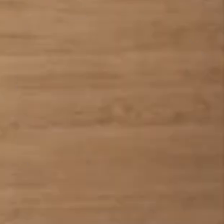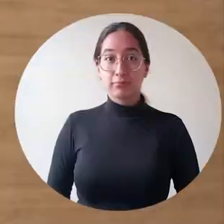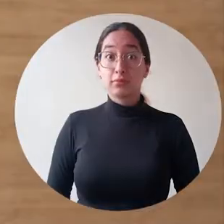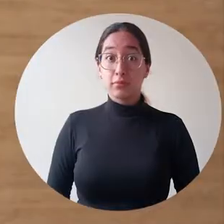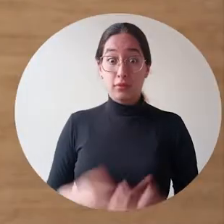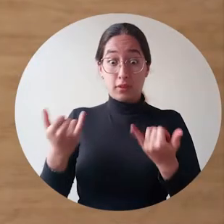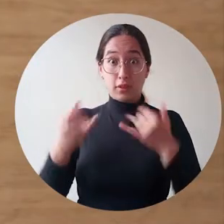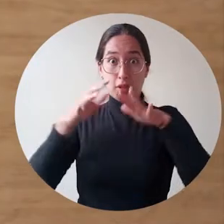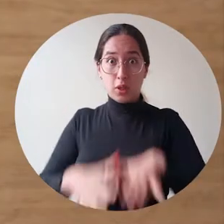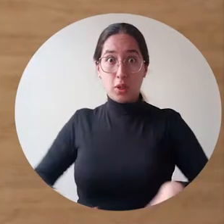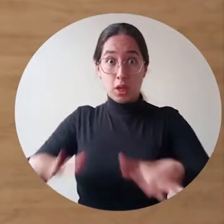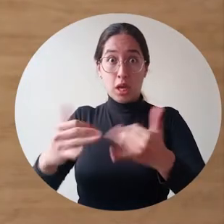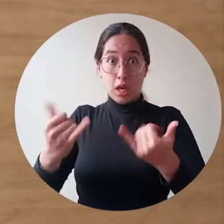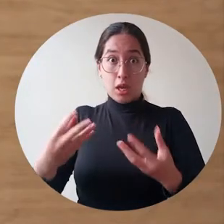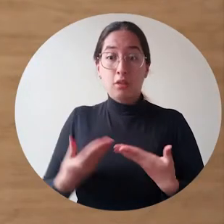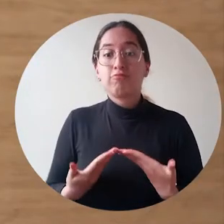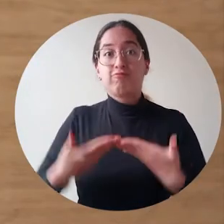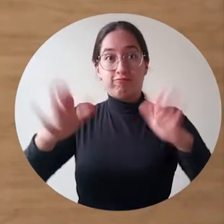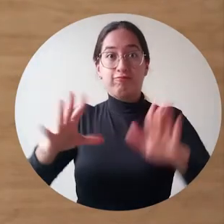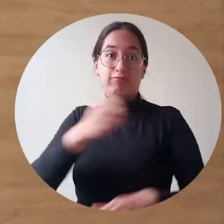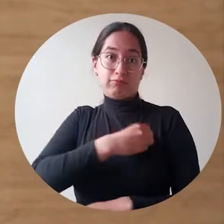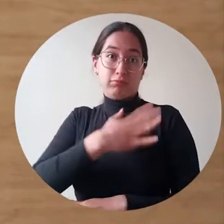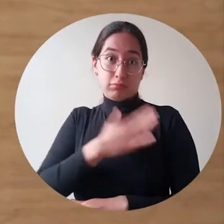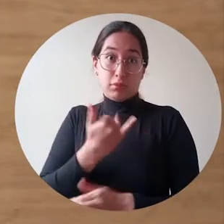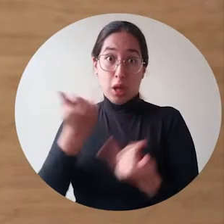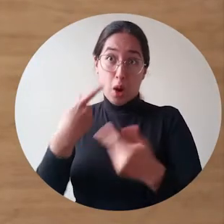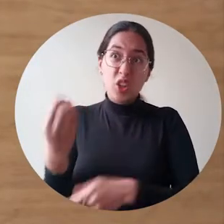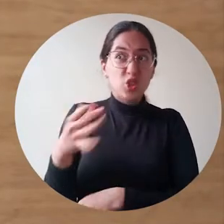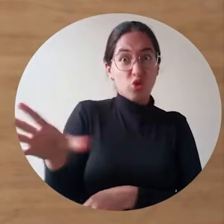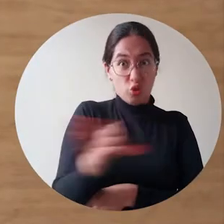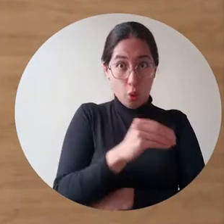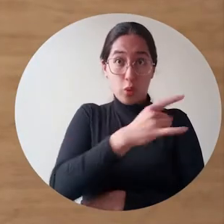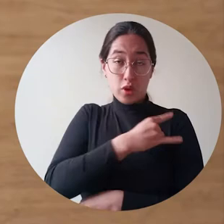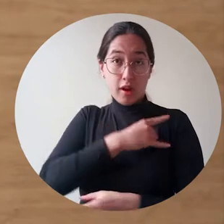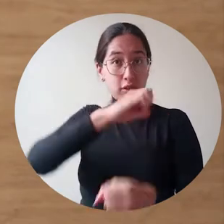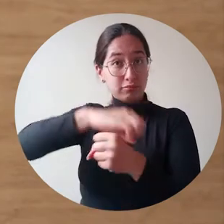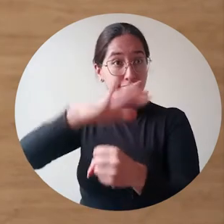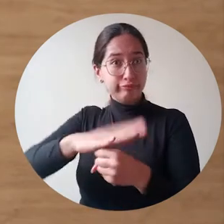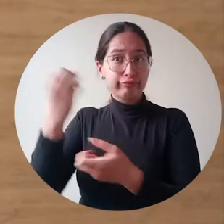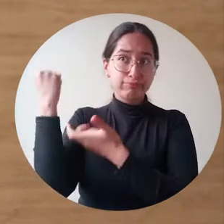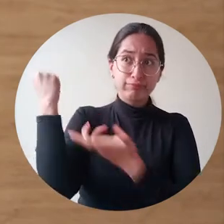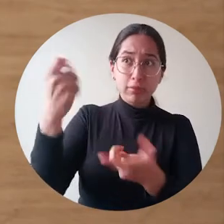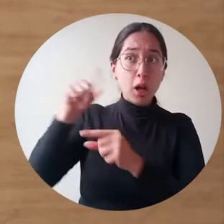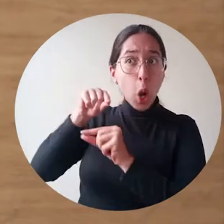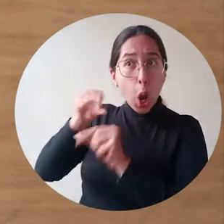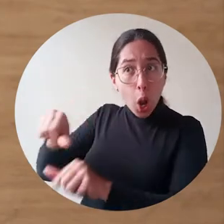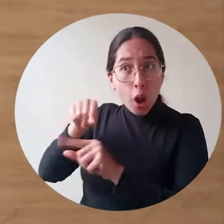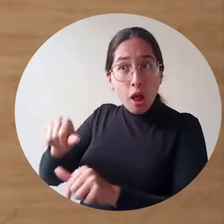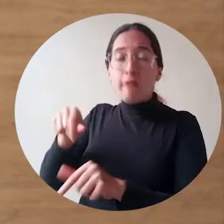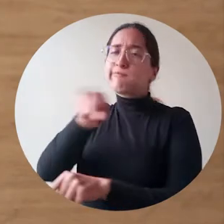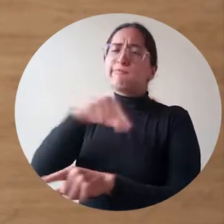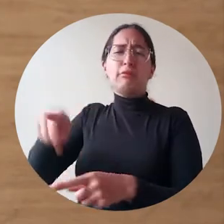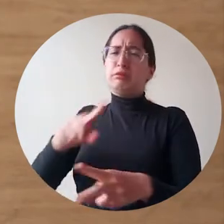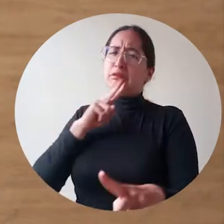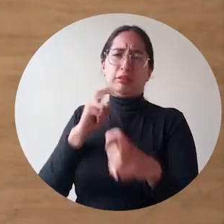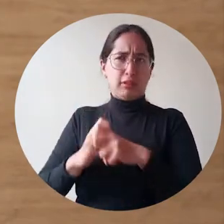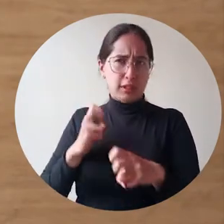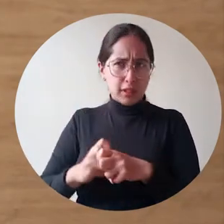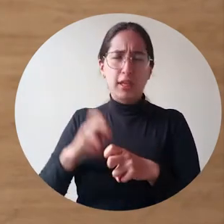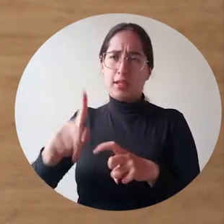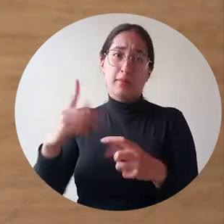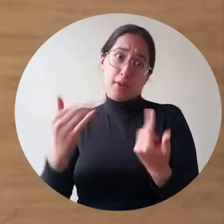Este espacio y esta oportunidad que se está abriendo, que pocas universidades en Colombia, donde por igual se le brinde la oportunidad a